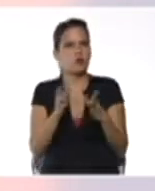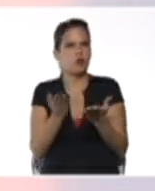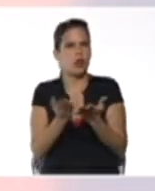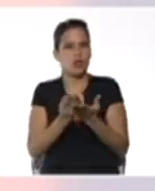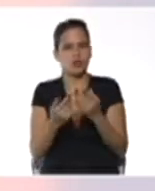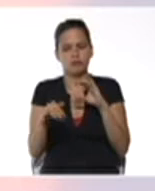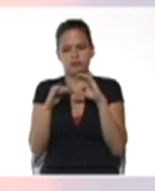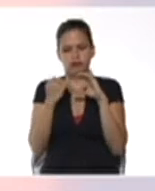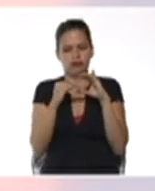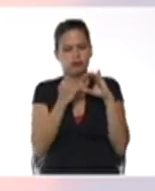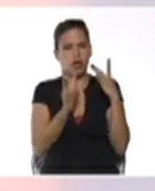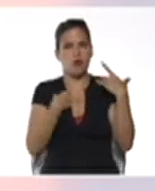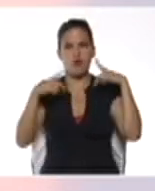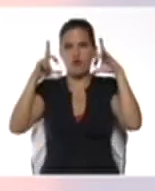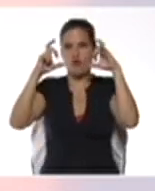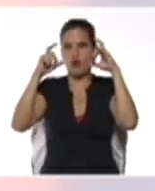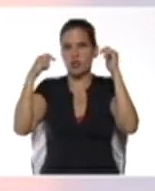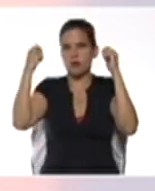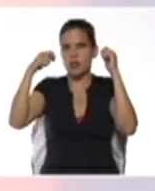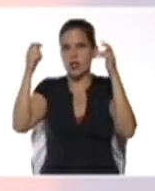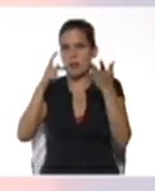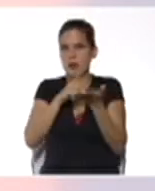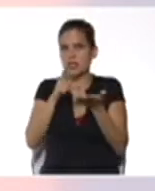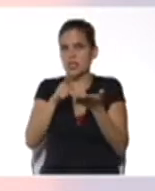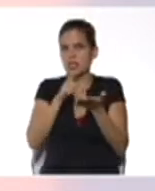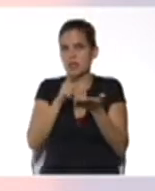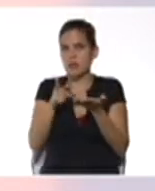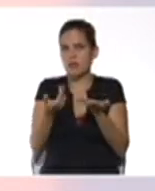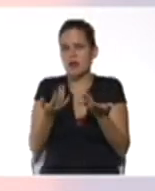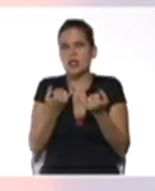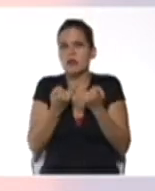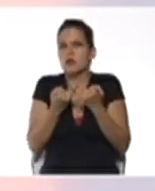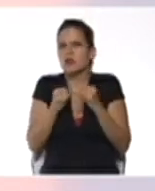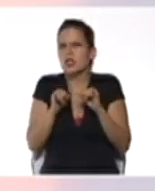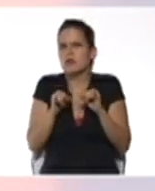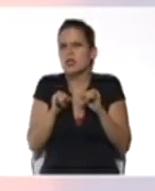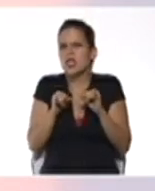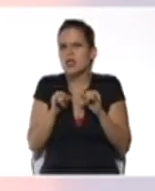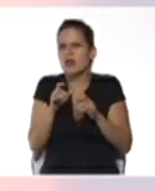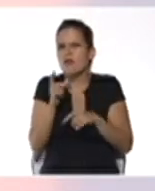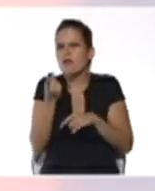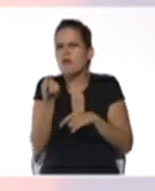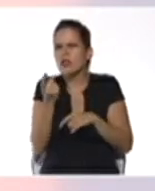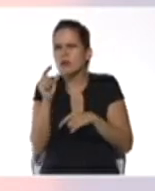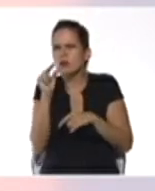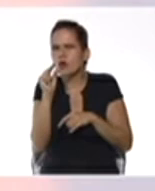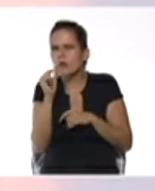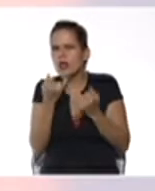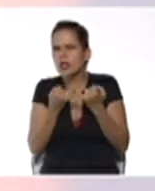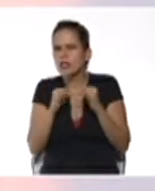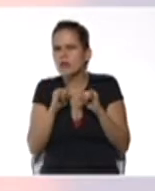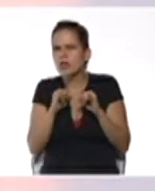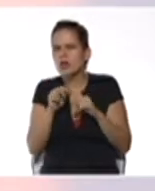fotografías y videos y participan. Además que estamos finalizando ya casi nuestro tercer momento del año escolar y esos